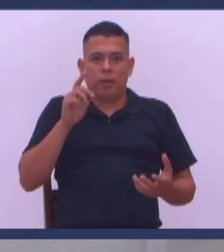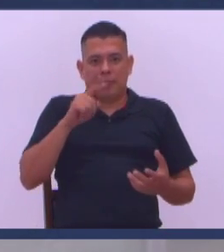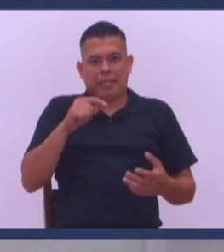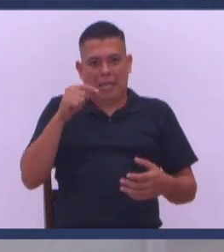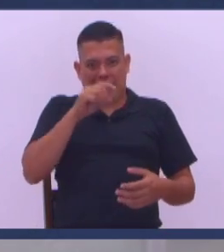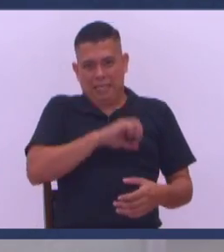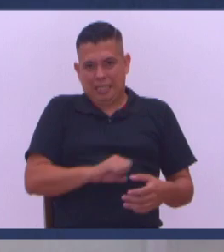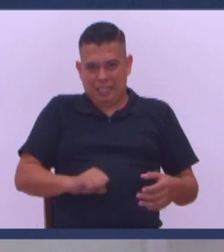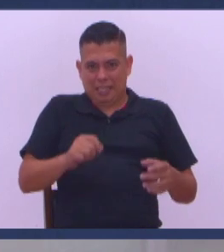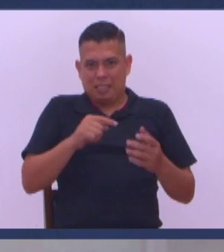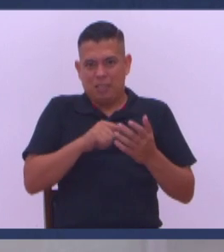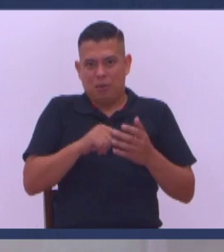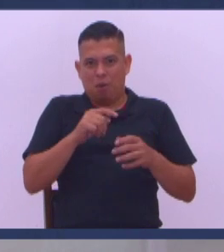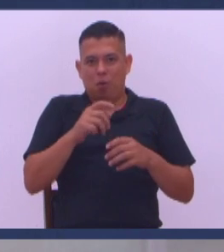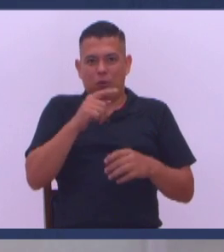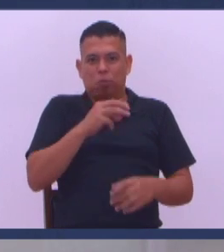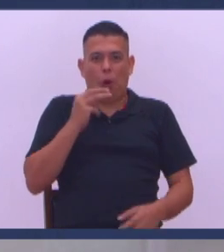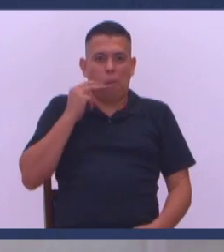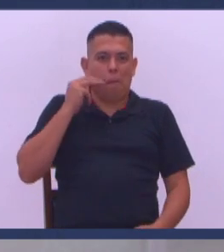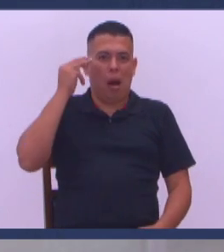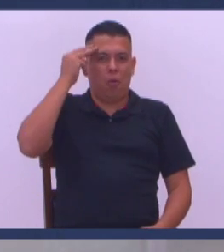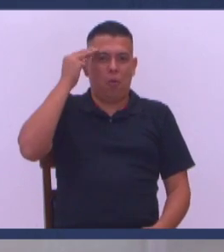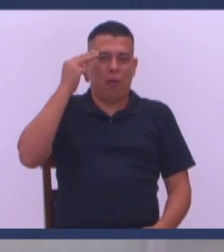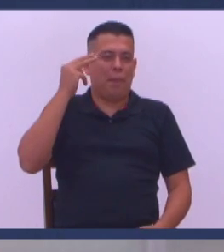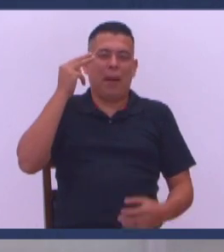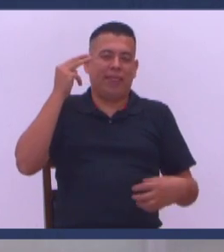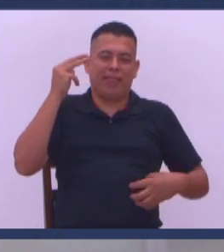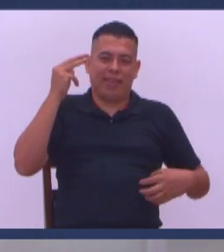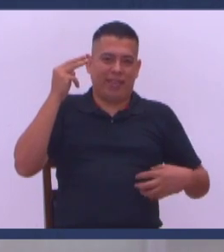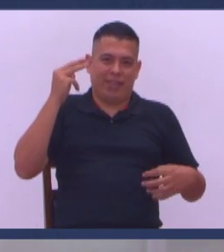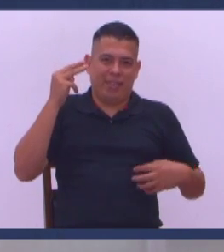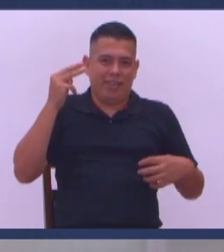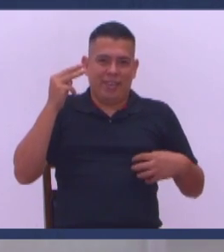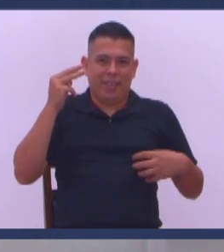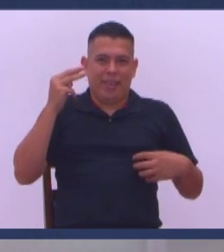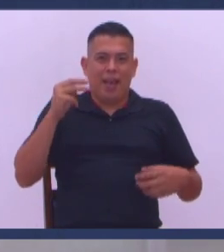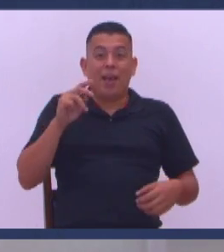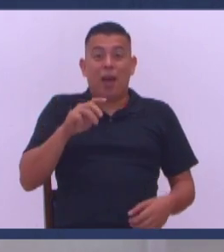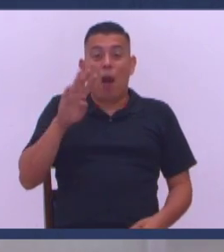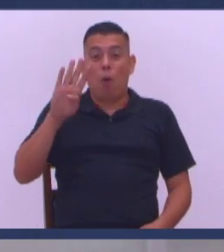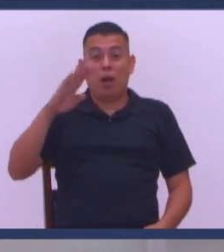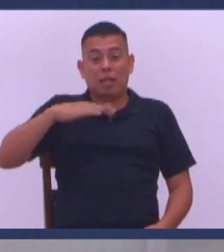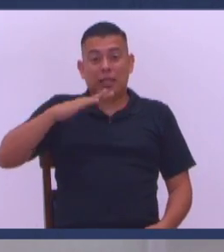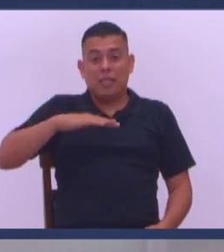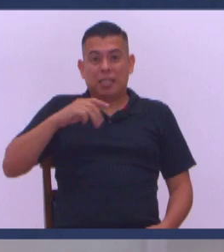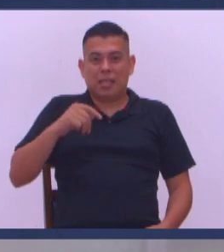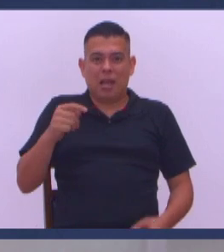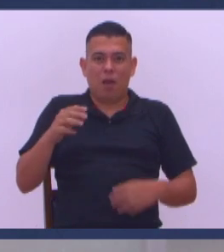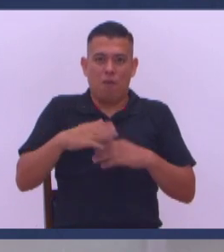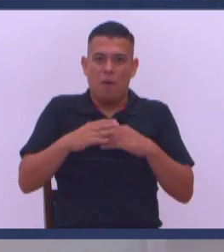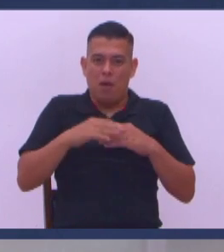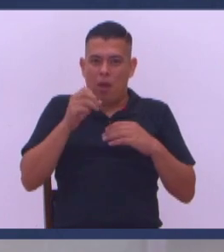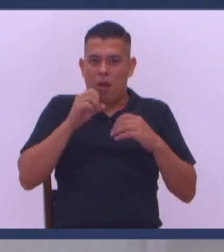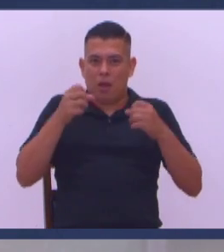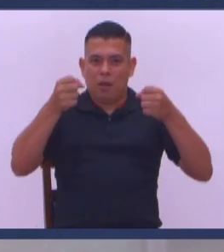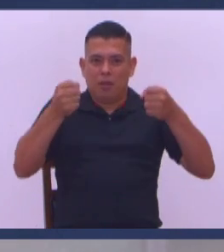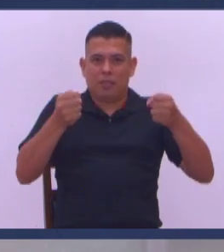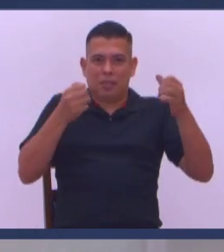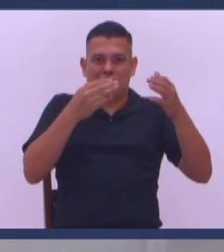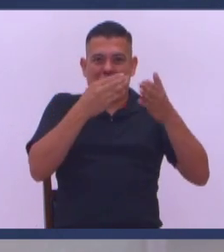sabe que los salvadoreños Somos muy maduros Y eso A las cuatro de la tarde Cuando tenía la noticia Que estaba